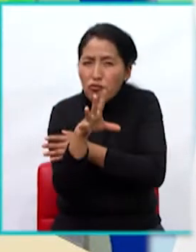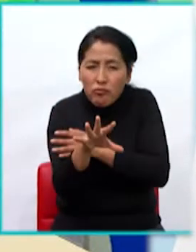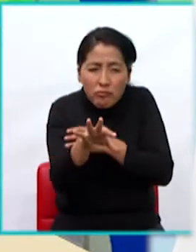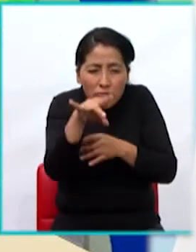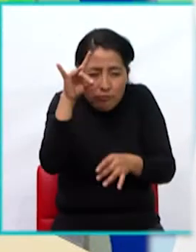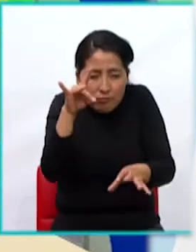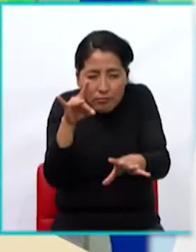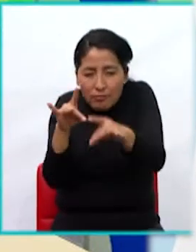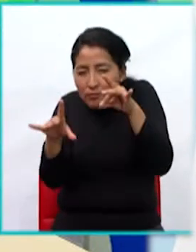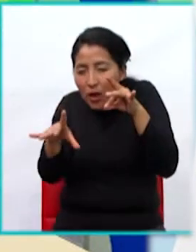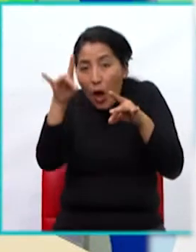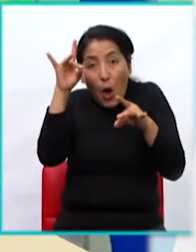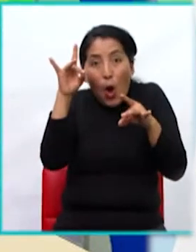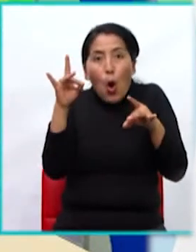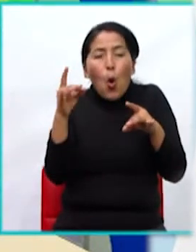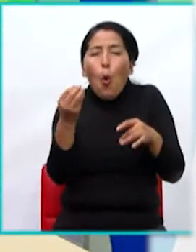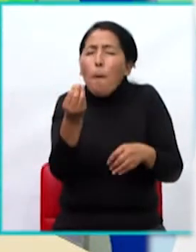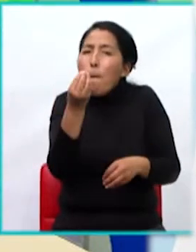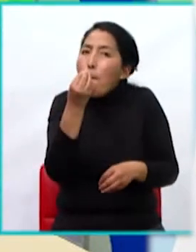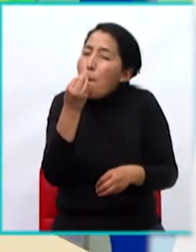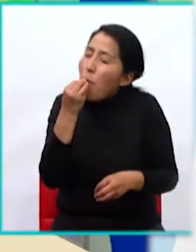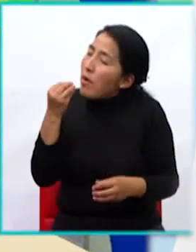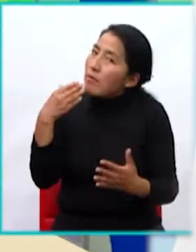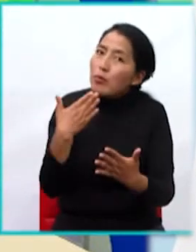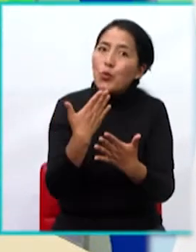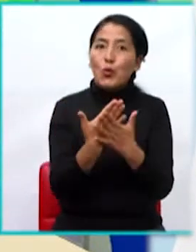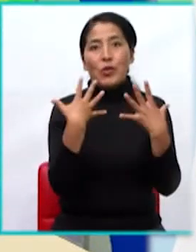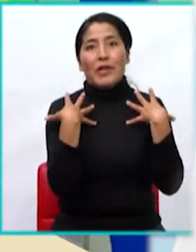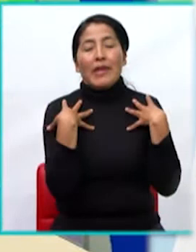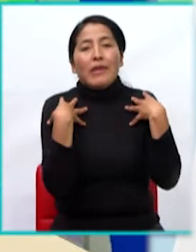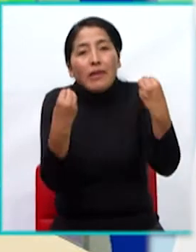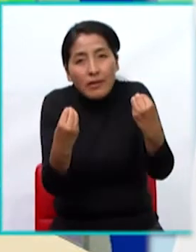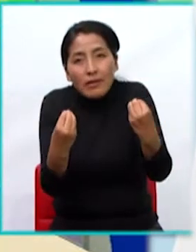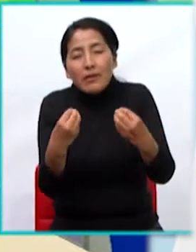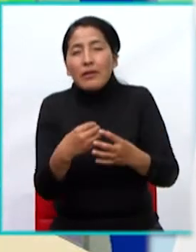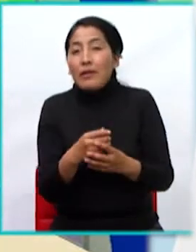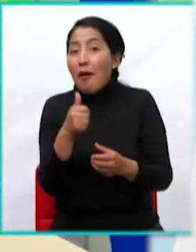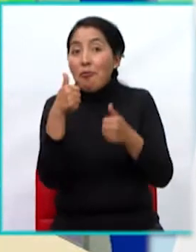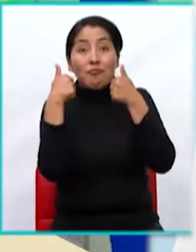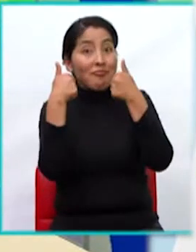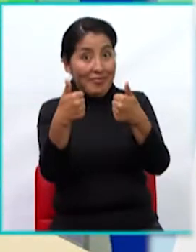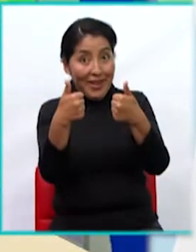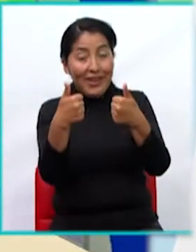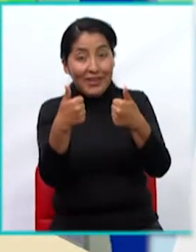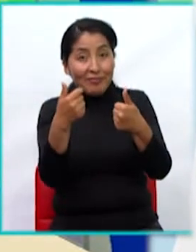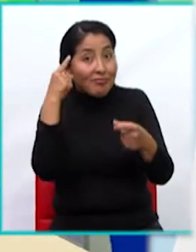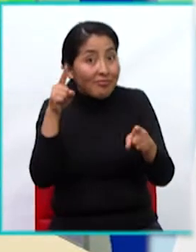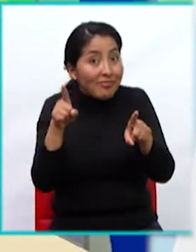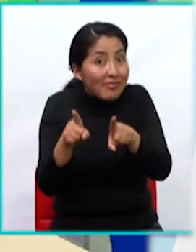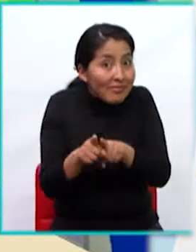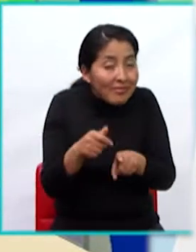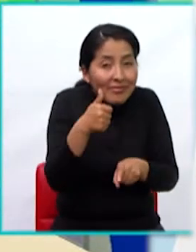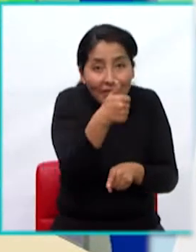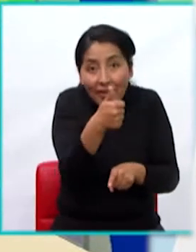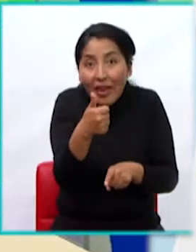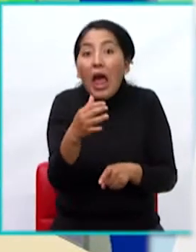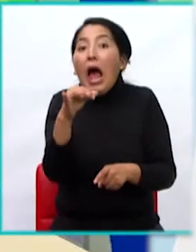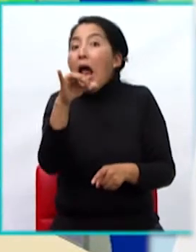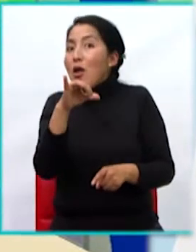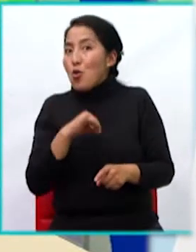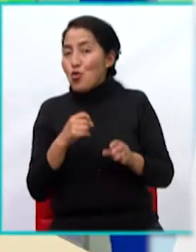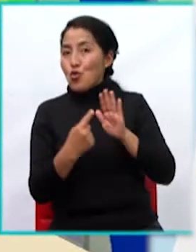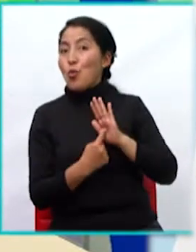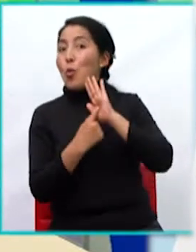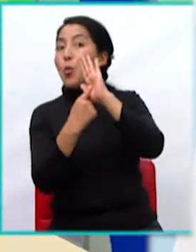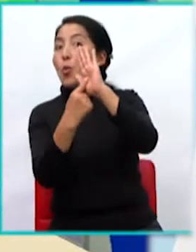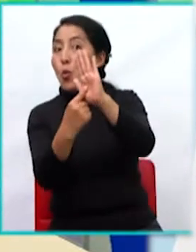cosas nutritivas, puras cosas saludables. ¿De acuerdo? Yo te voy a mostrar unas fotos y tú me vas